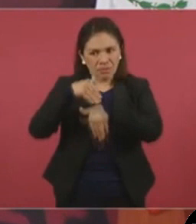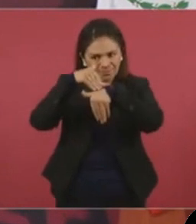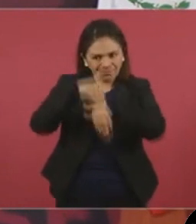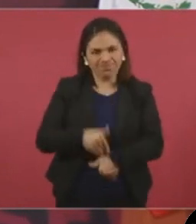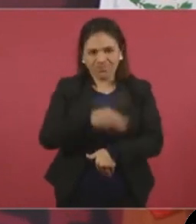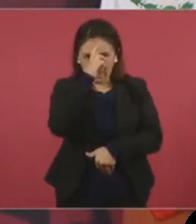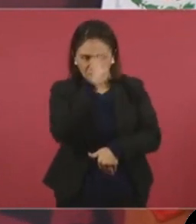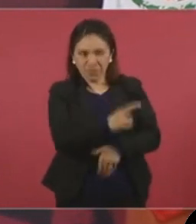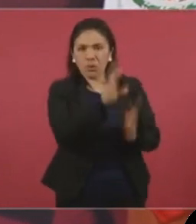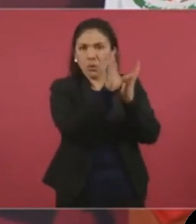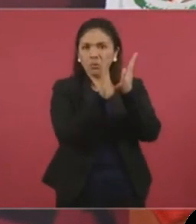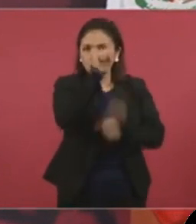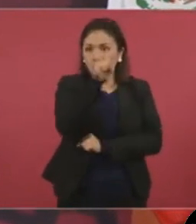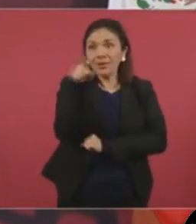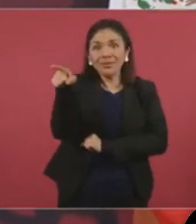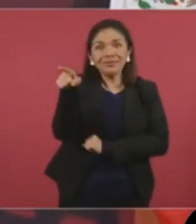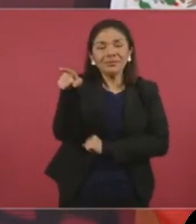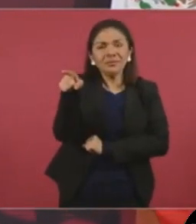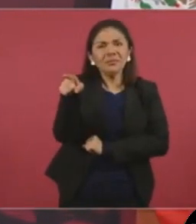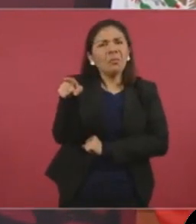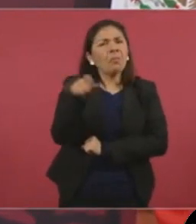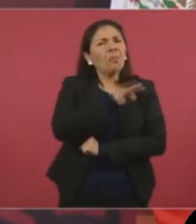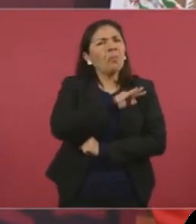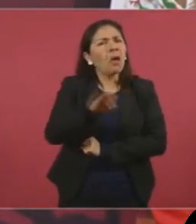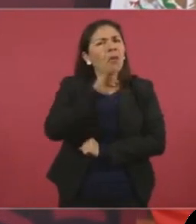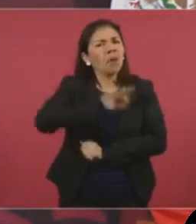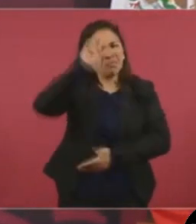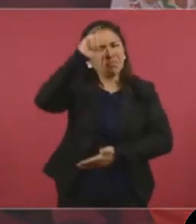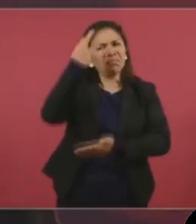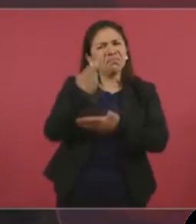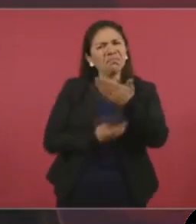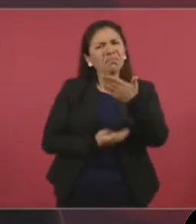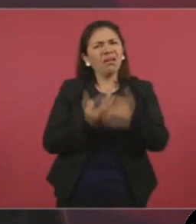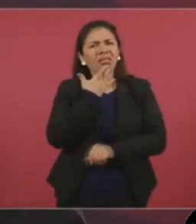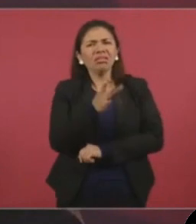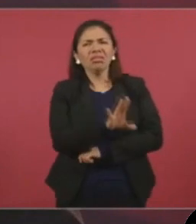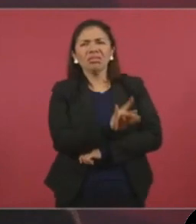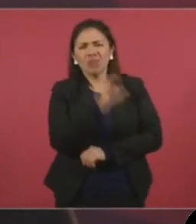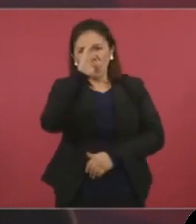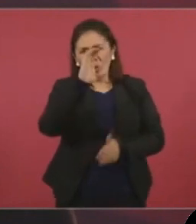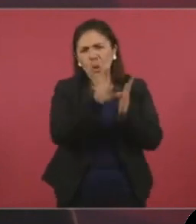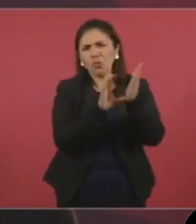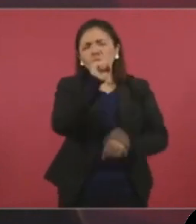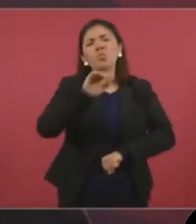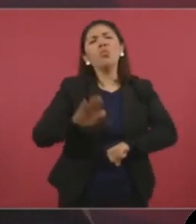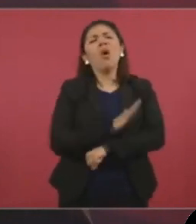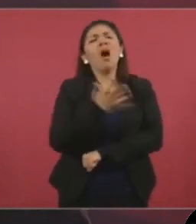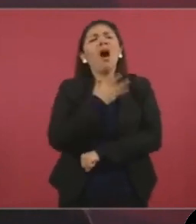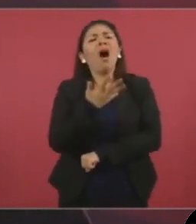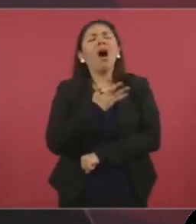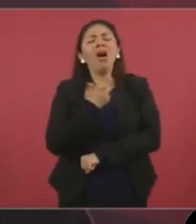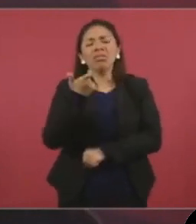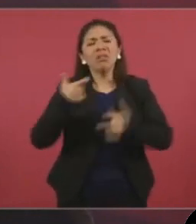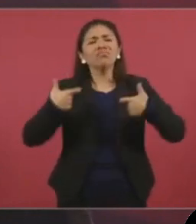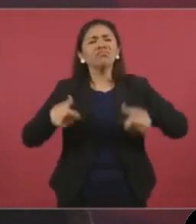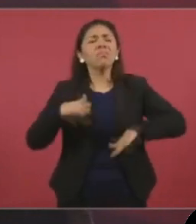la Constitución esté violando la Constitución porque gana más que el